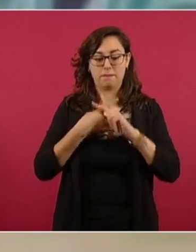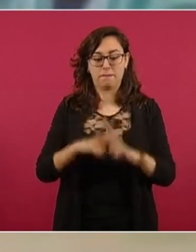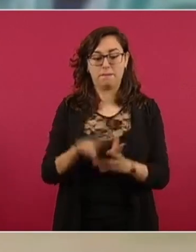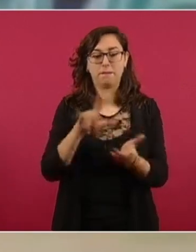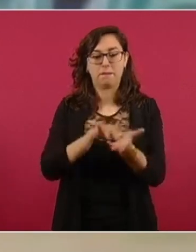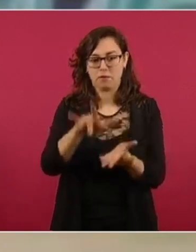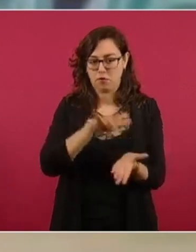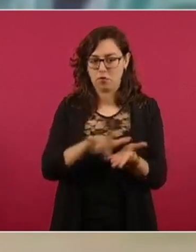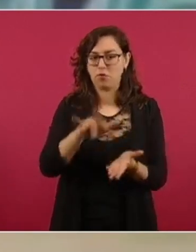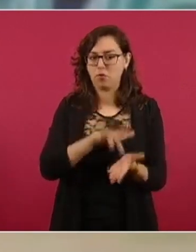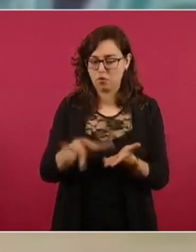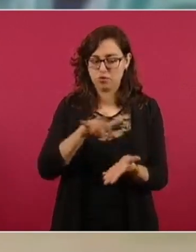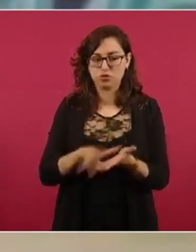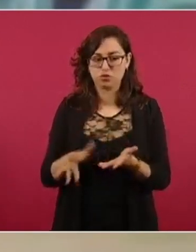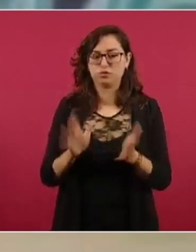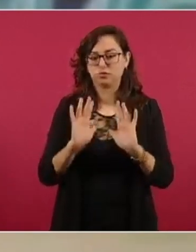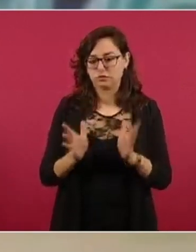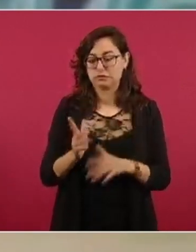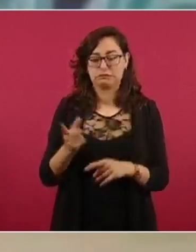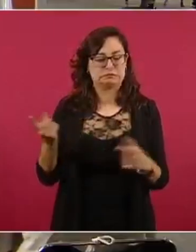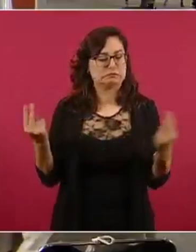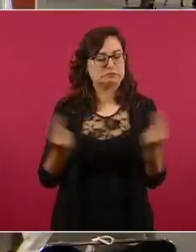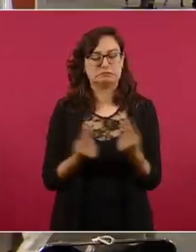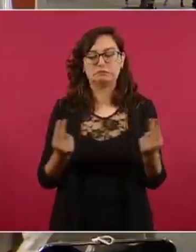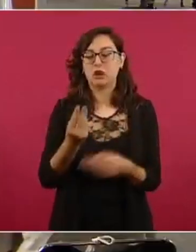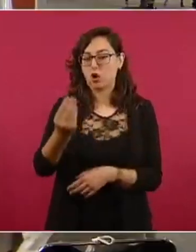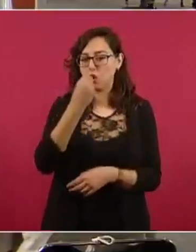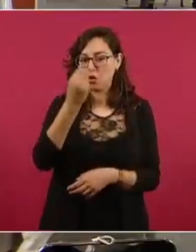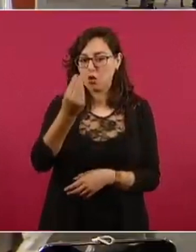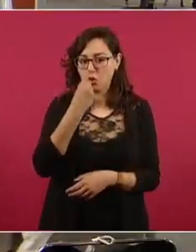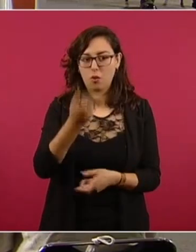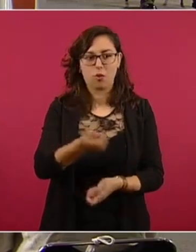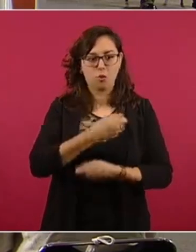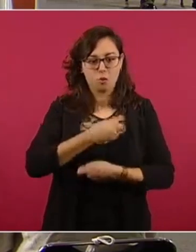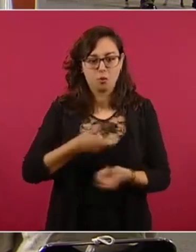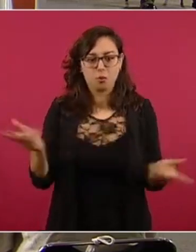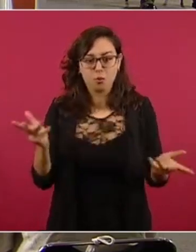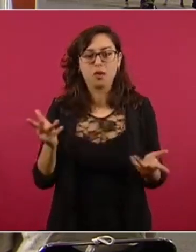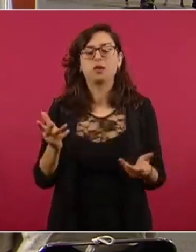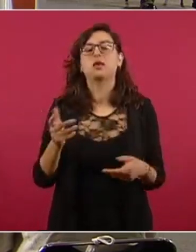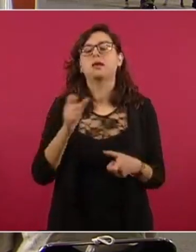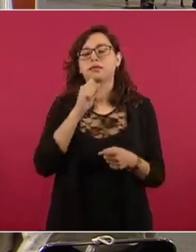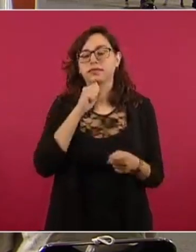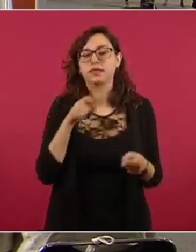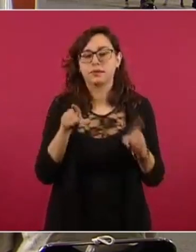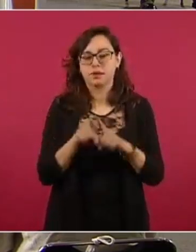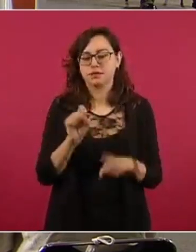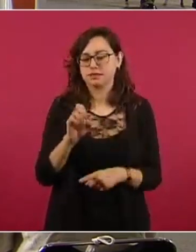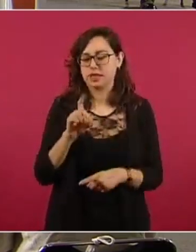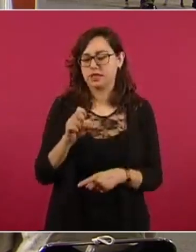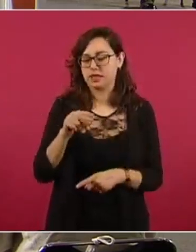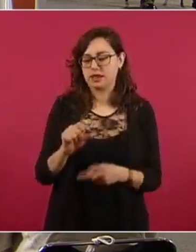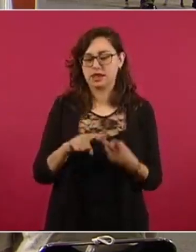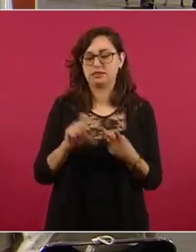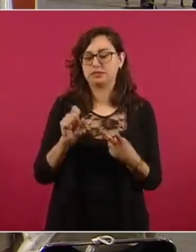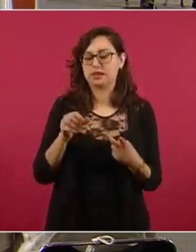Vamos a iniciar con comida, que eso es lo urgente, la distribución a cargo de la sedena y de la